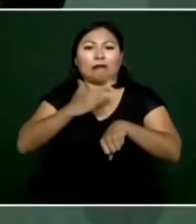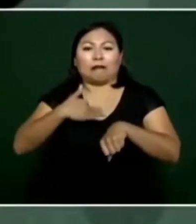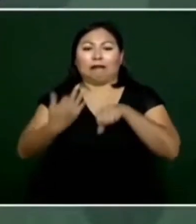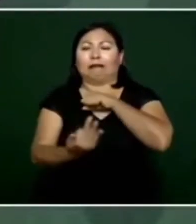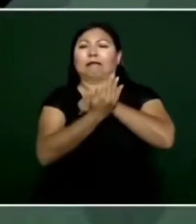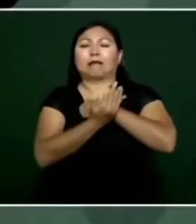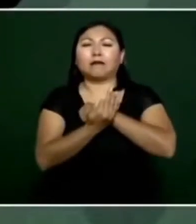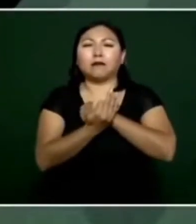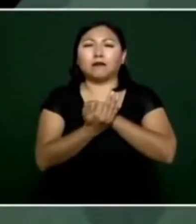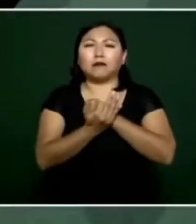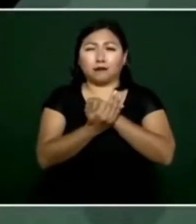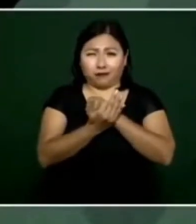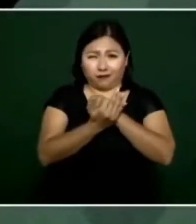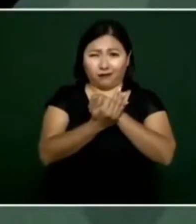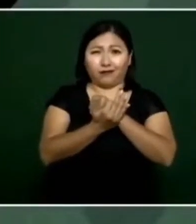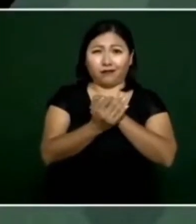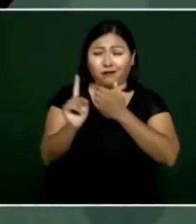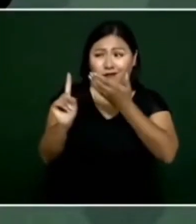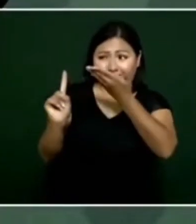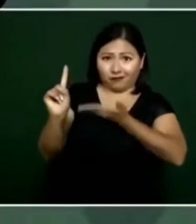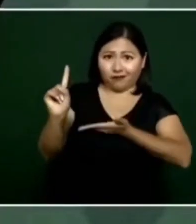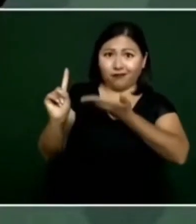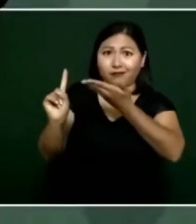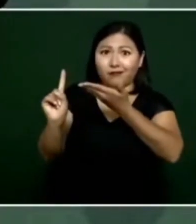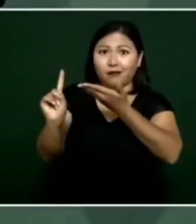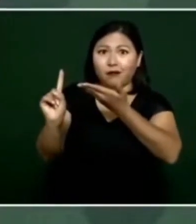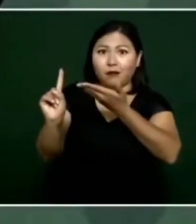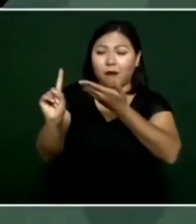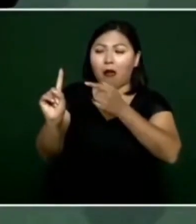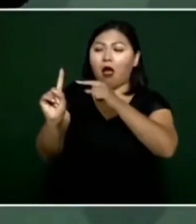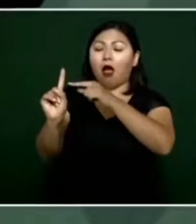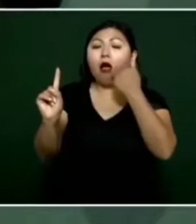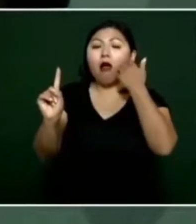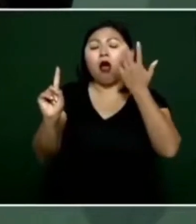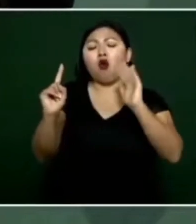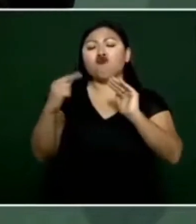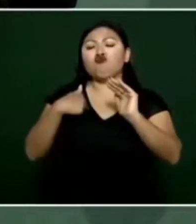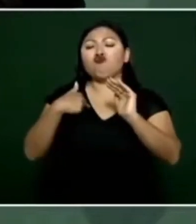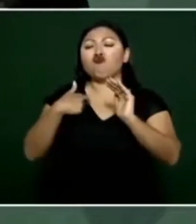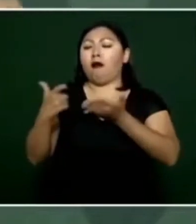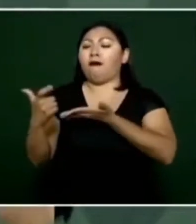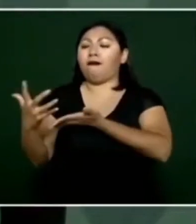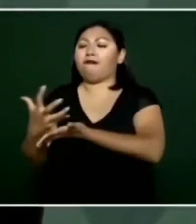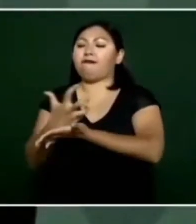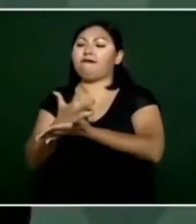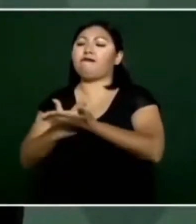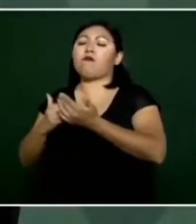y en una de esas para hacerse grande con la riqueza a mala vida,